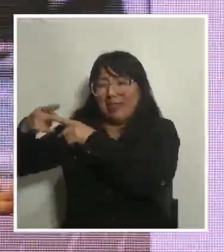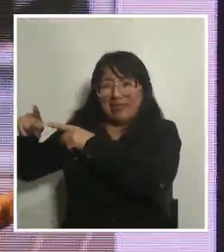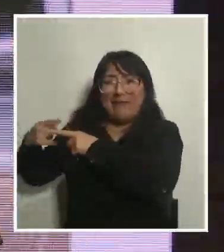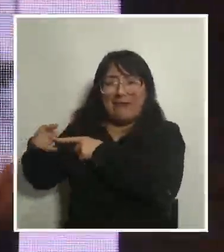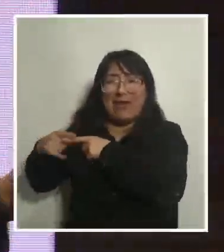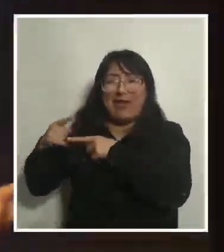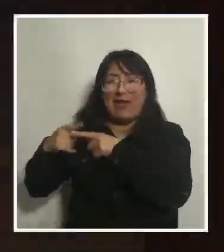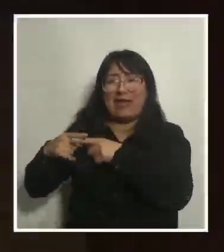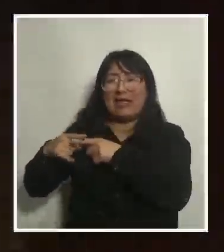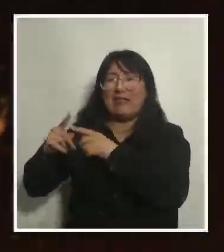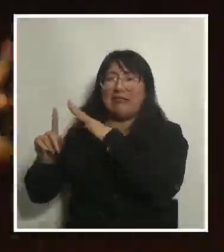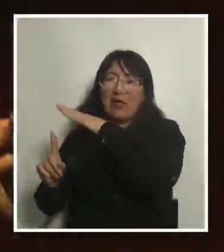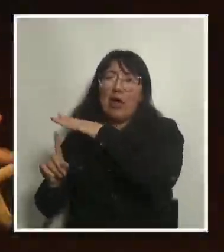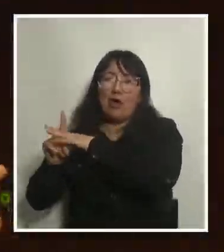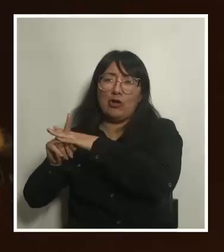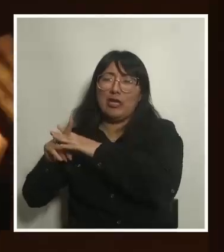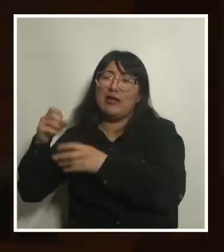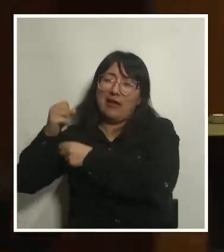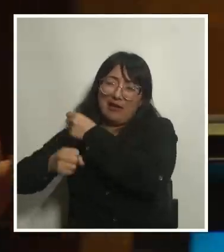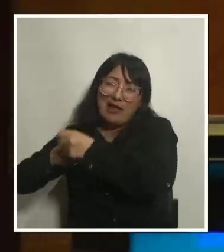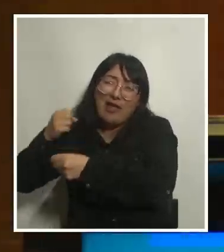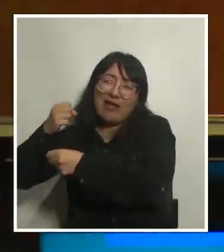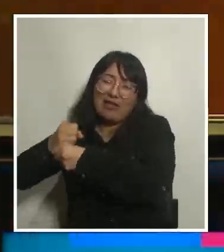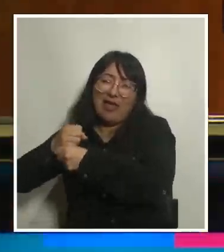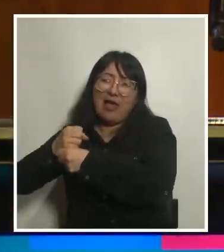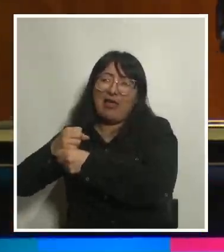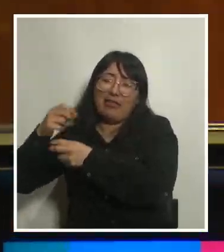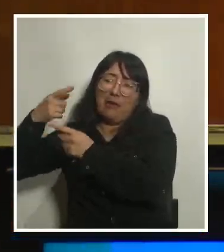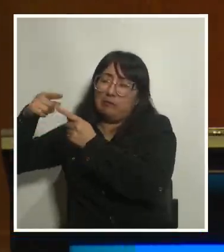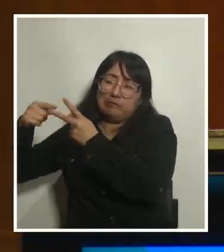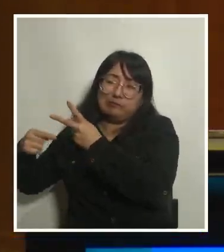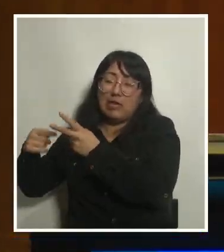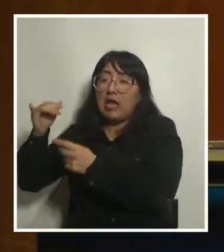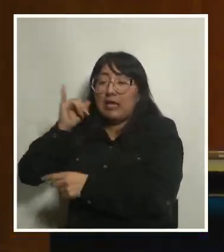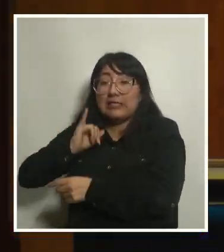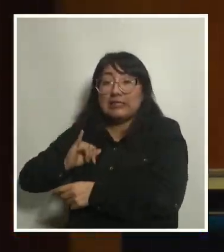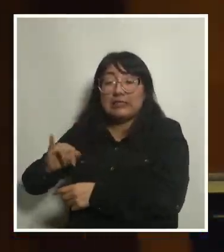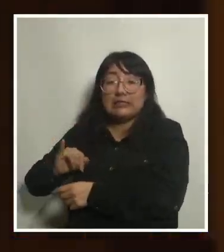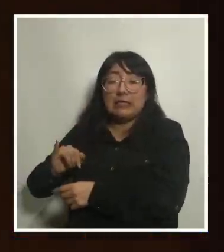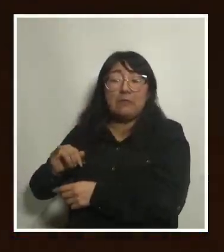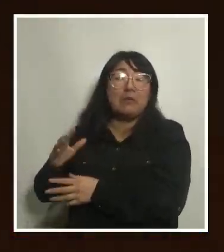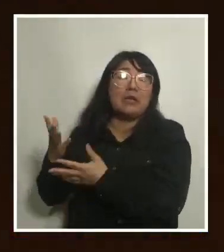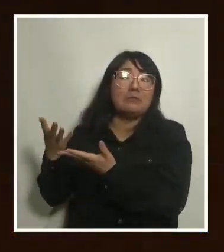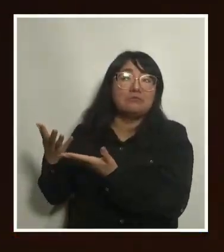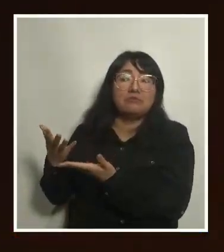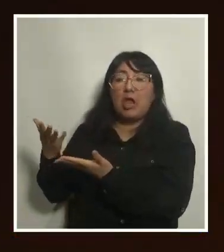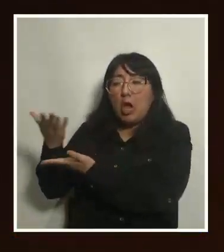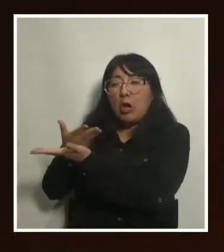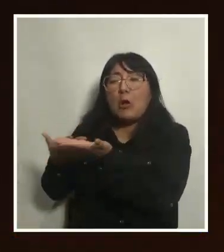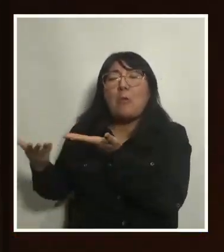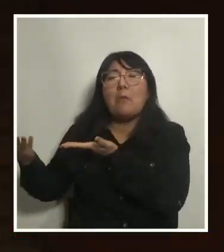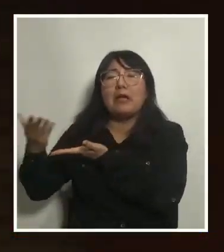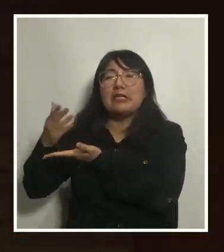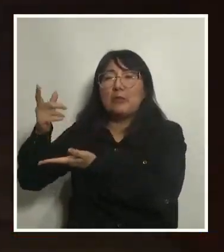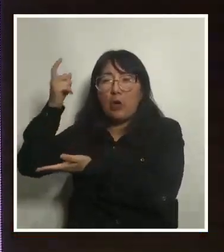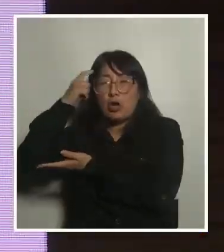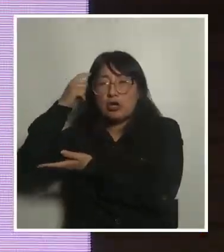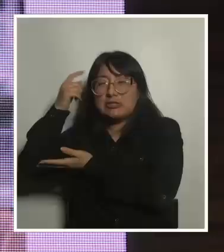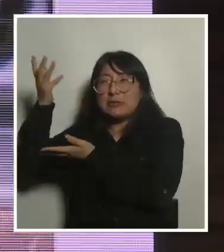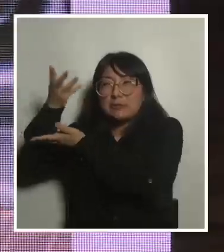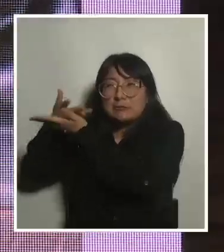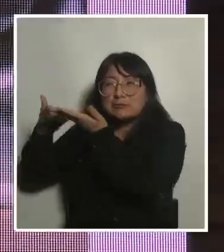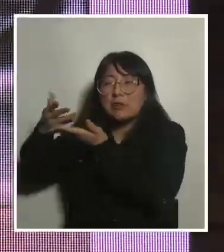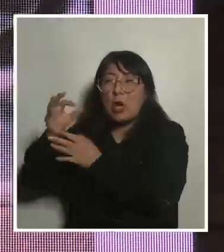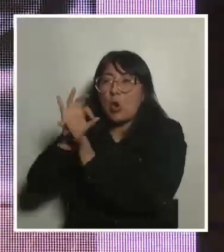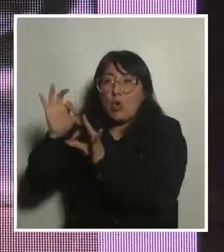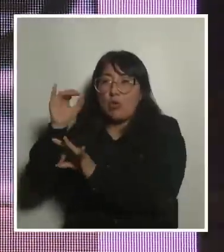de diferentes orígenes, edades, trayectorias, y que siempre, bueno, pues las cosas compartidas, el conocimiento nunca es individual,